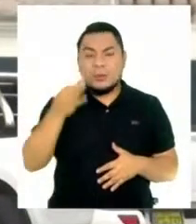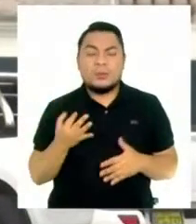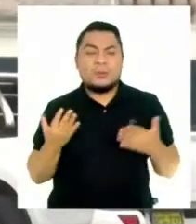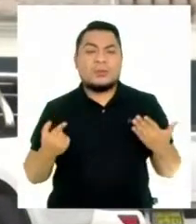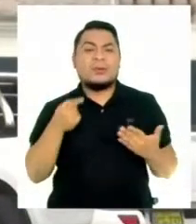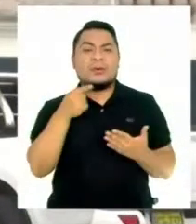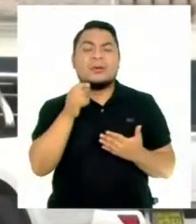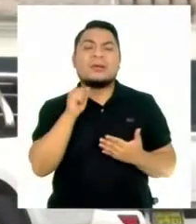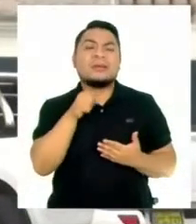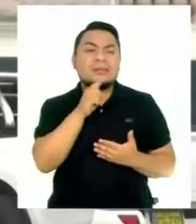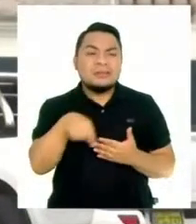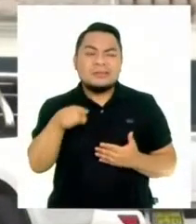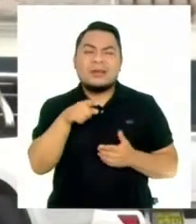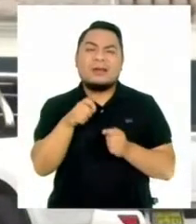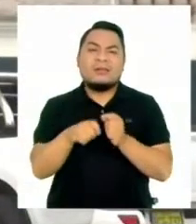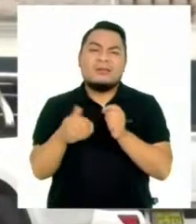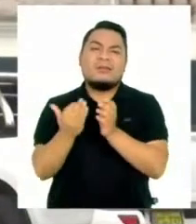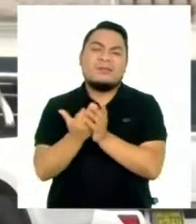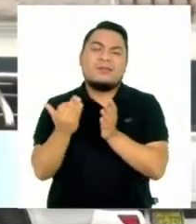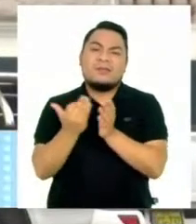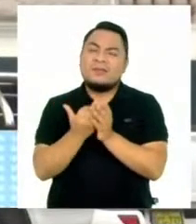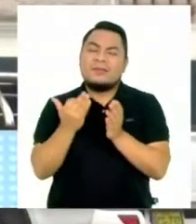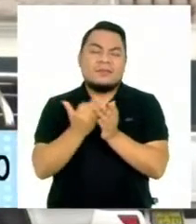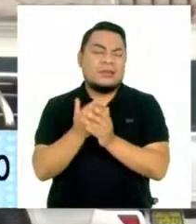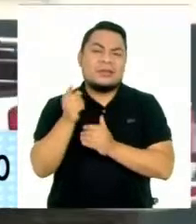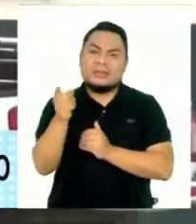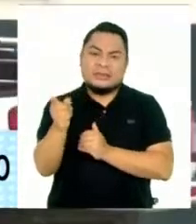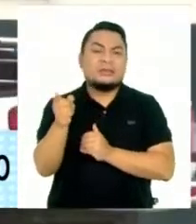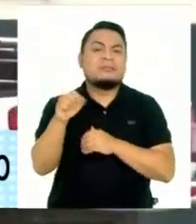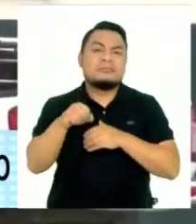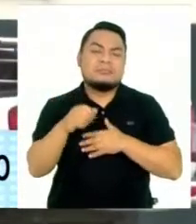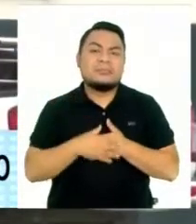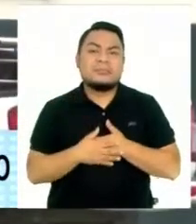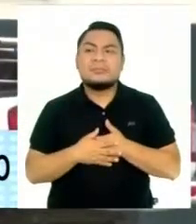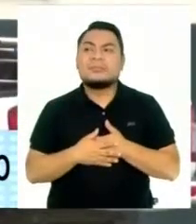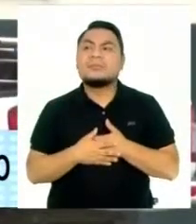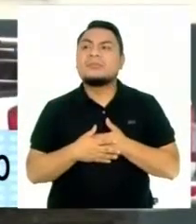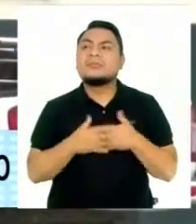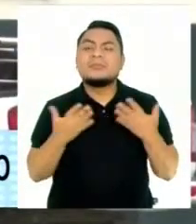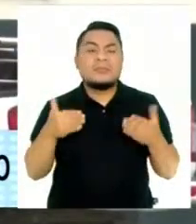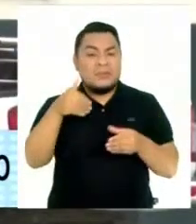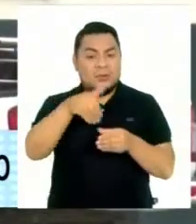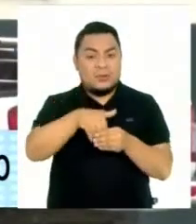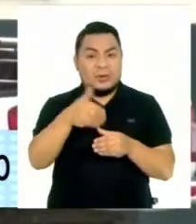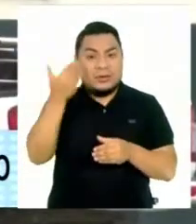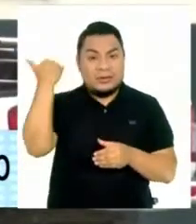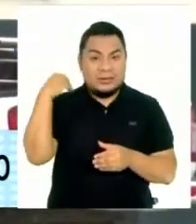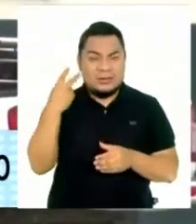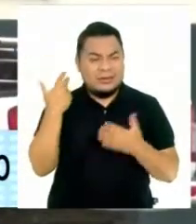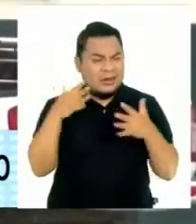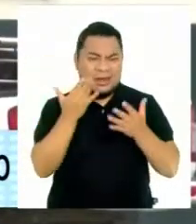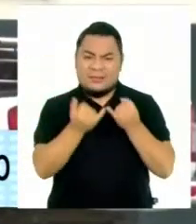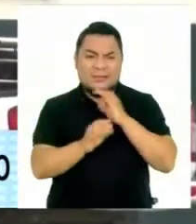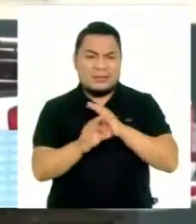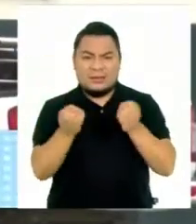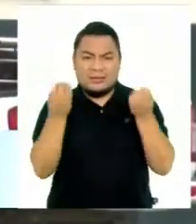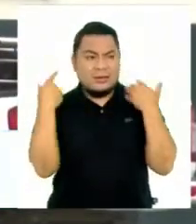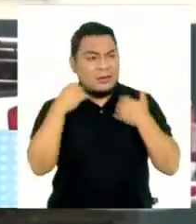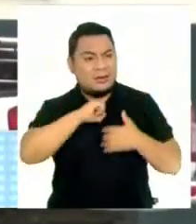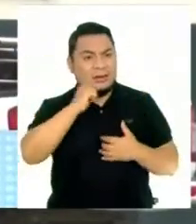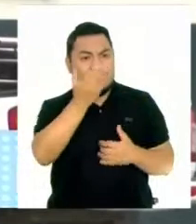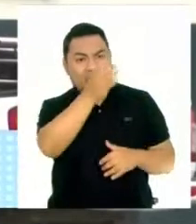solamente es una persecución, es un hostigamiento. Las elecciones ya pasaron, demos pues